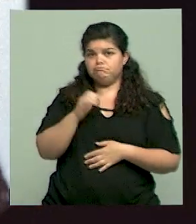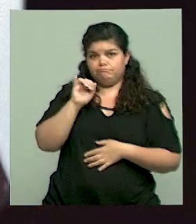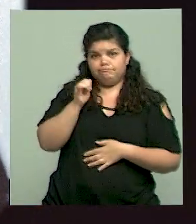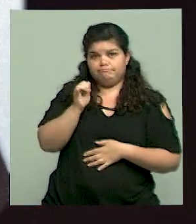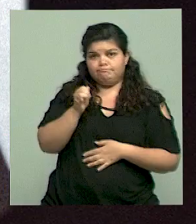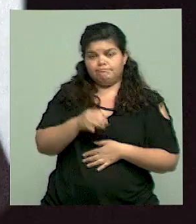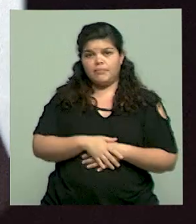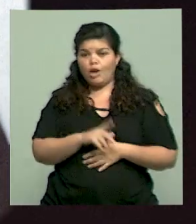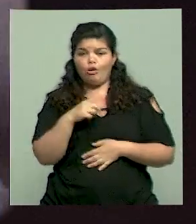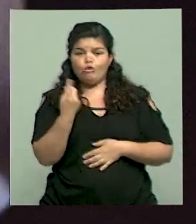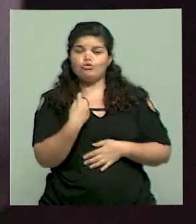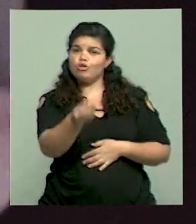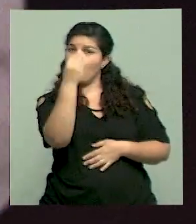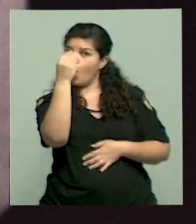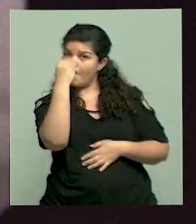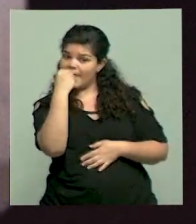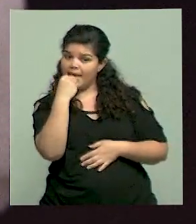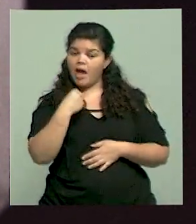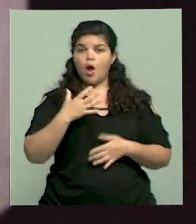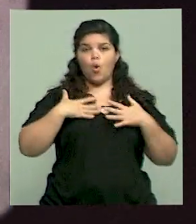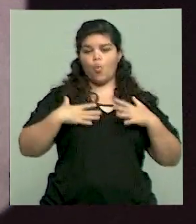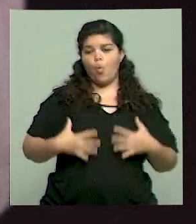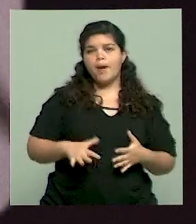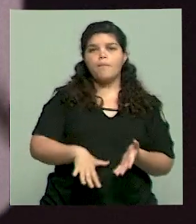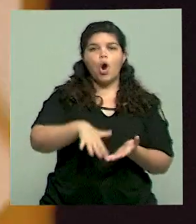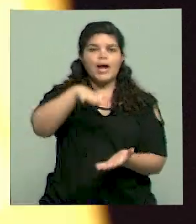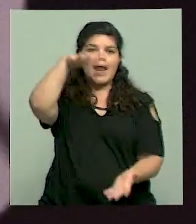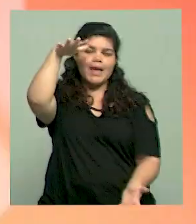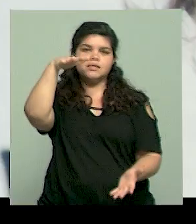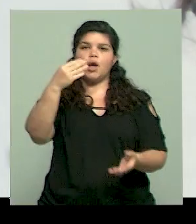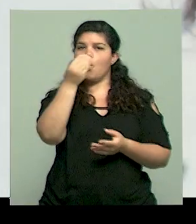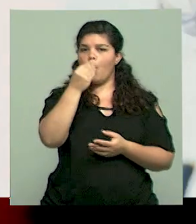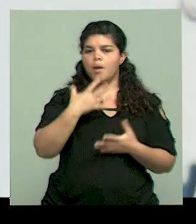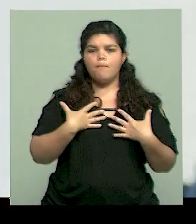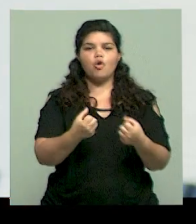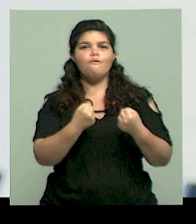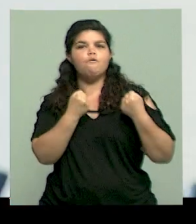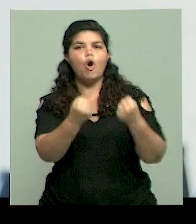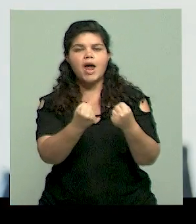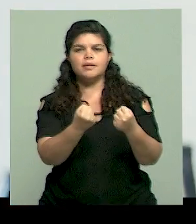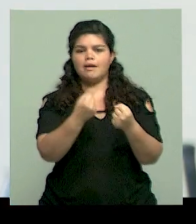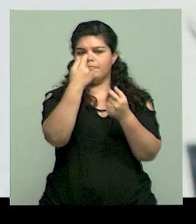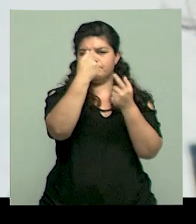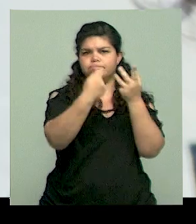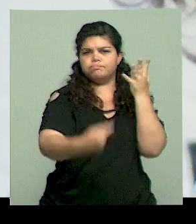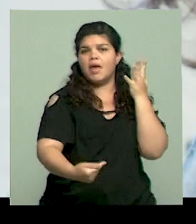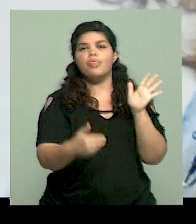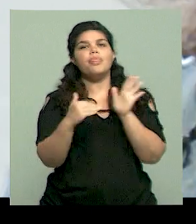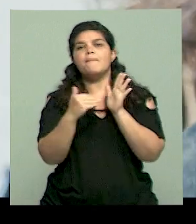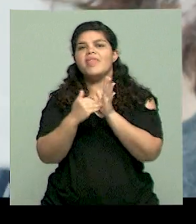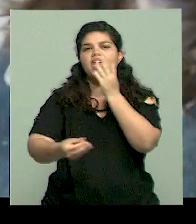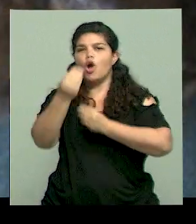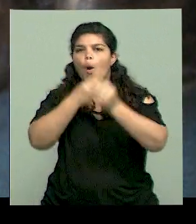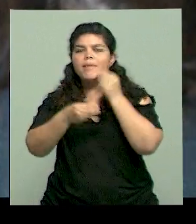crece o se enferma de acuerdo a eso. Así que tal cual, somos lo que comemos. ¿Y cómo somos los argentinos? Los argentinos estamos comiendo muy mal.